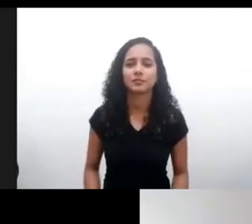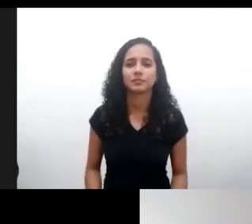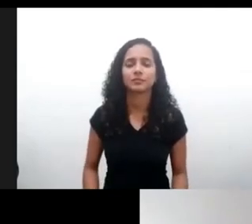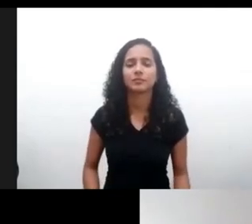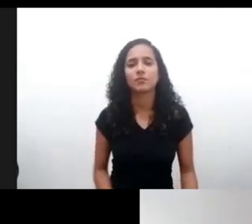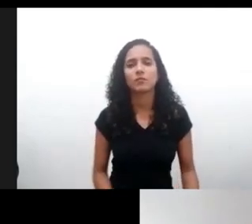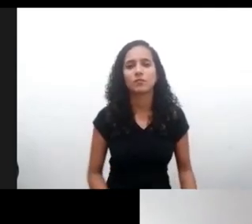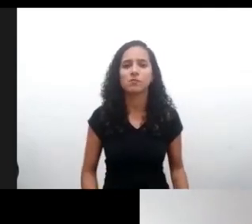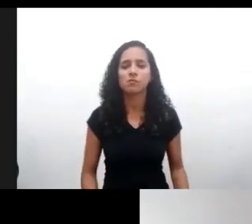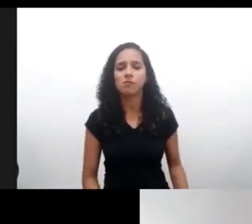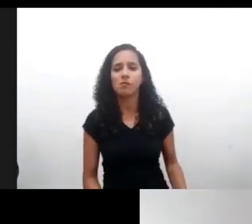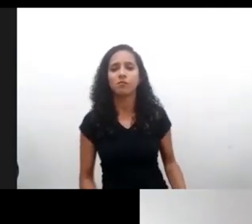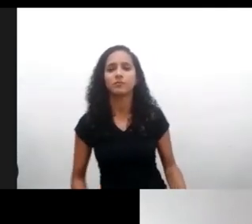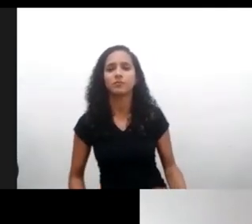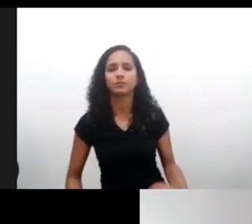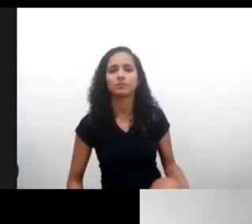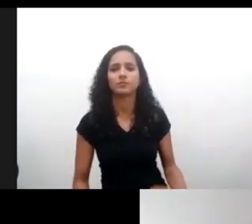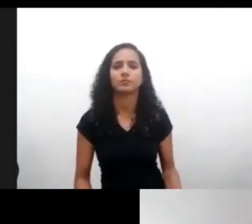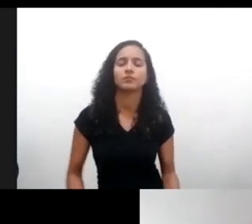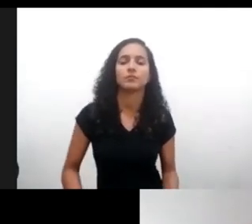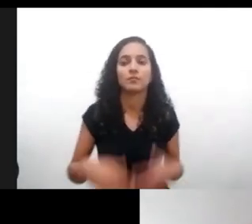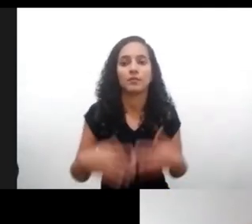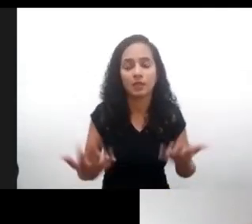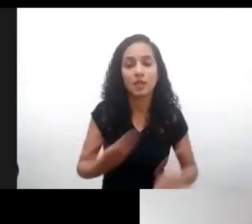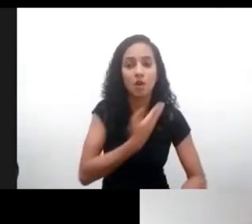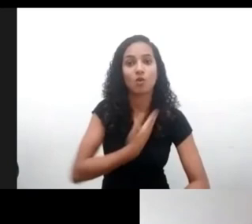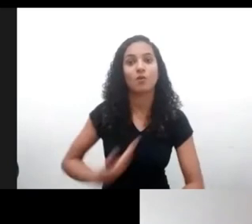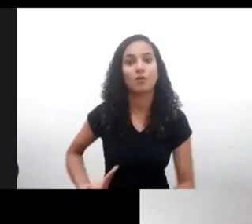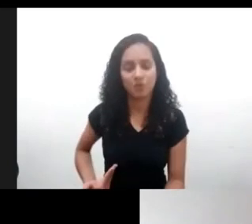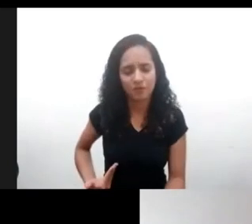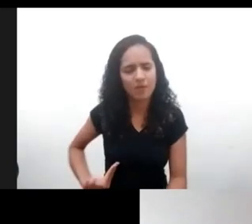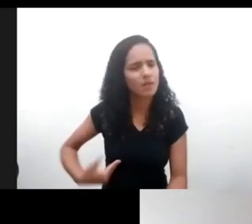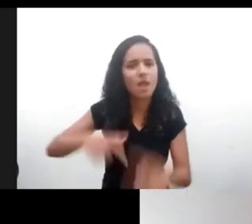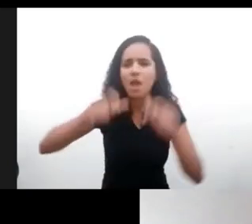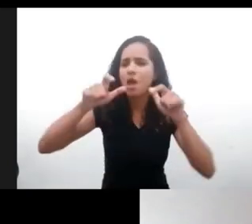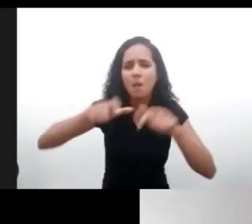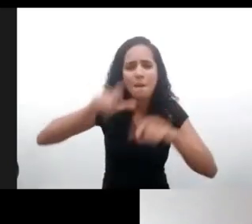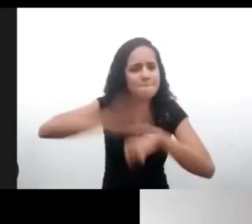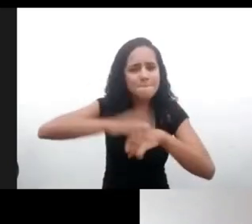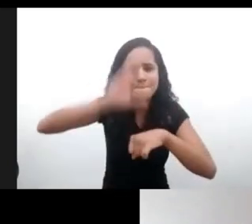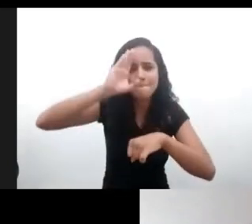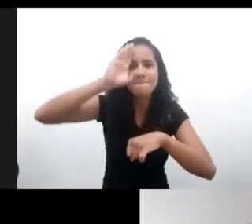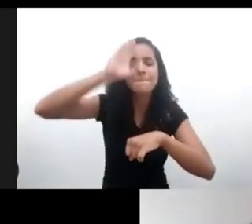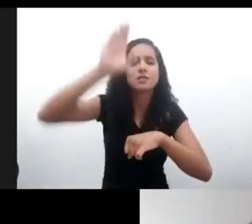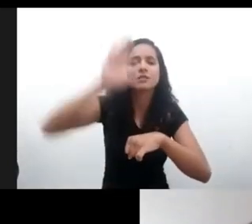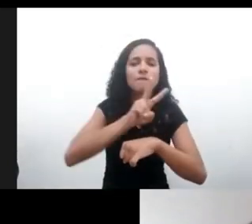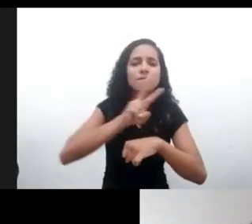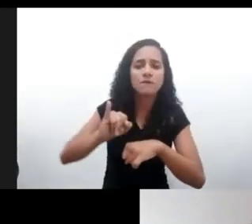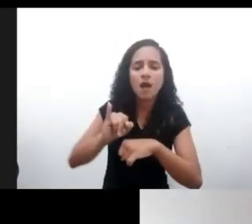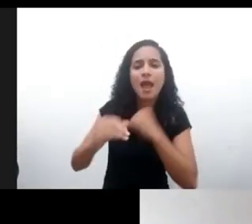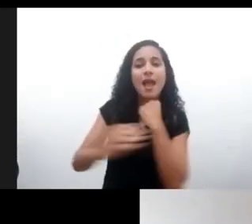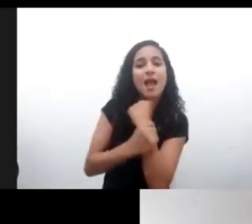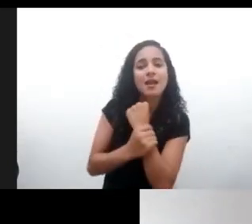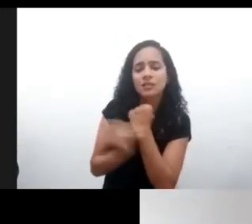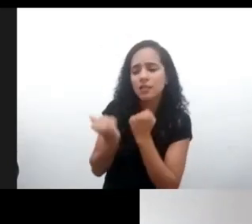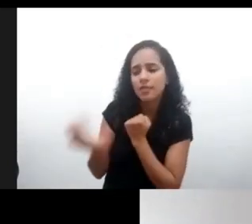Nosotros le agradecemos, Lionel, y sin duda el Estado es uno de los grandes garantizadores